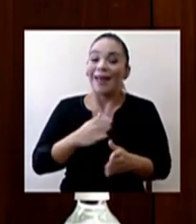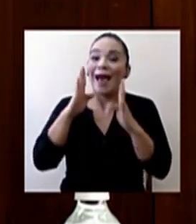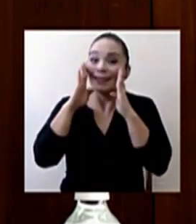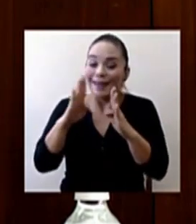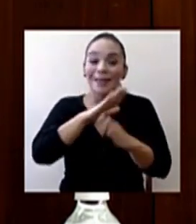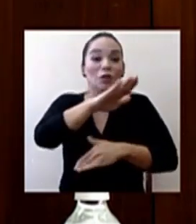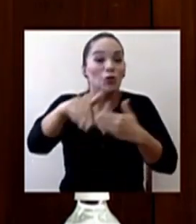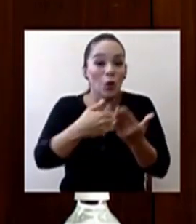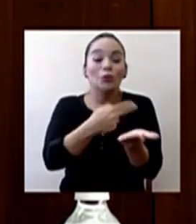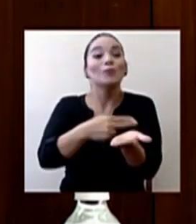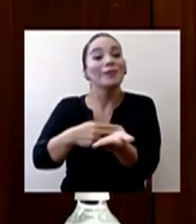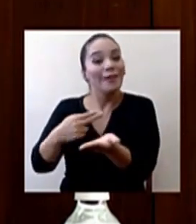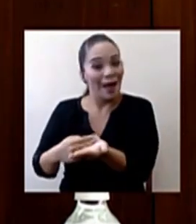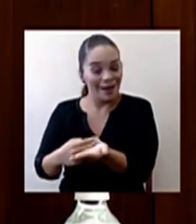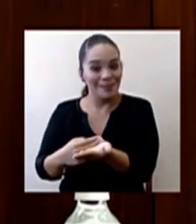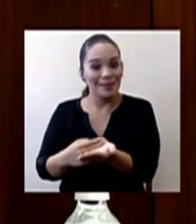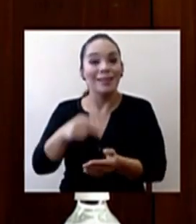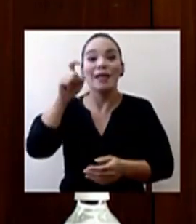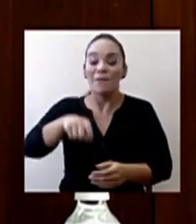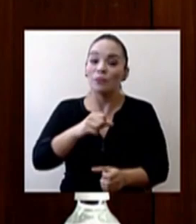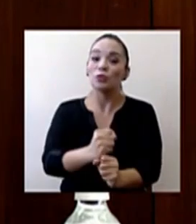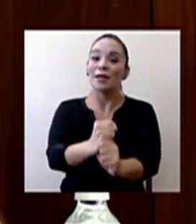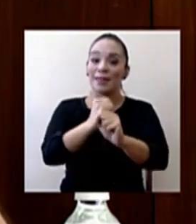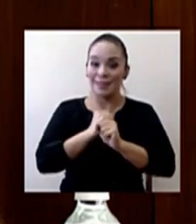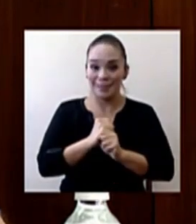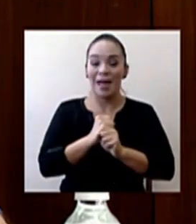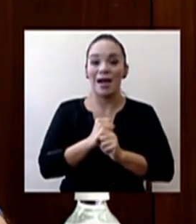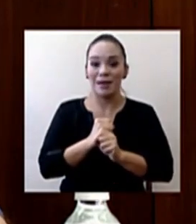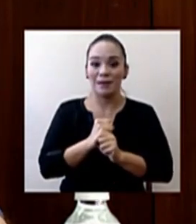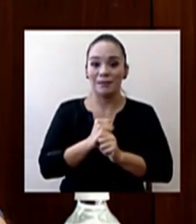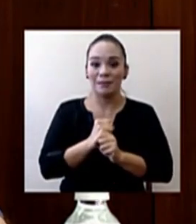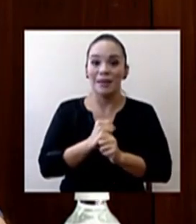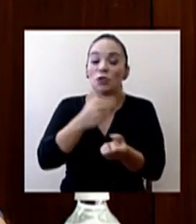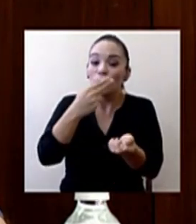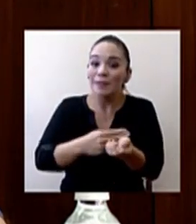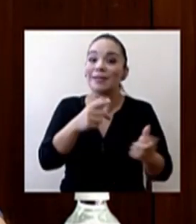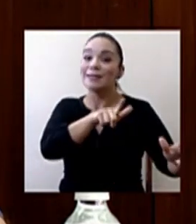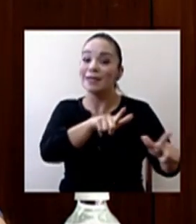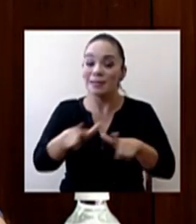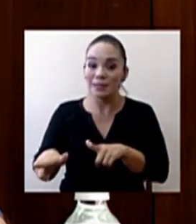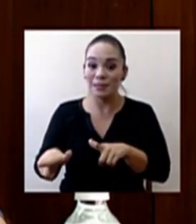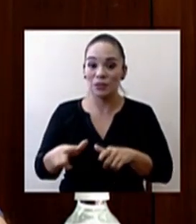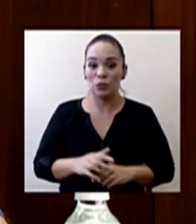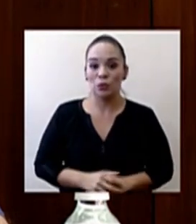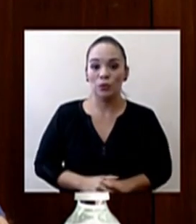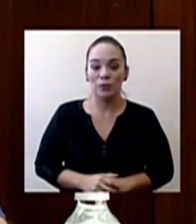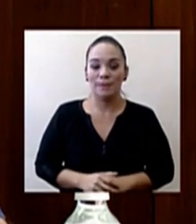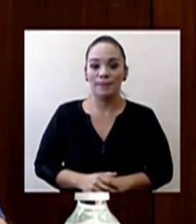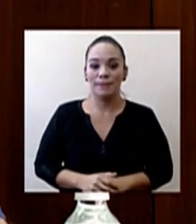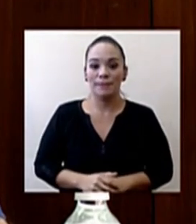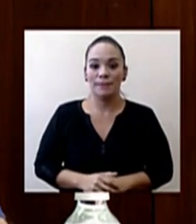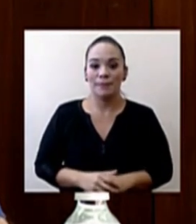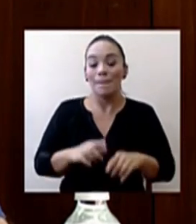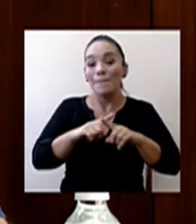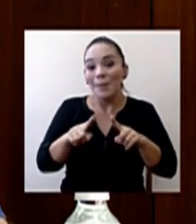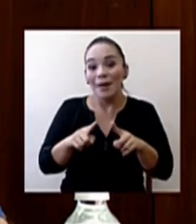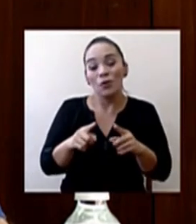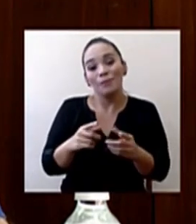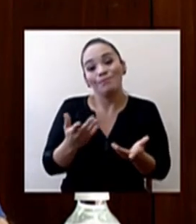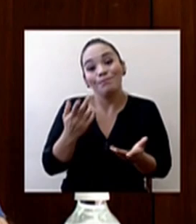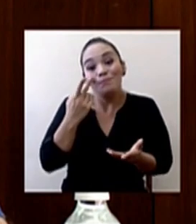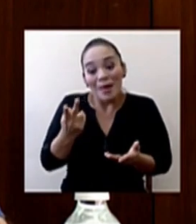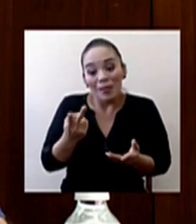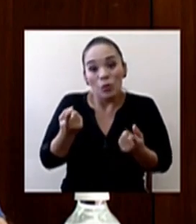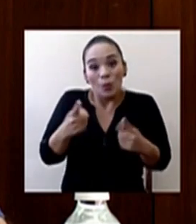hospitales. Tenemos que garantizar que esos hospitales estén listos. Pero viendo lo que está sucediendo en el